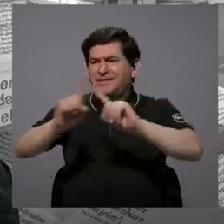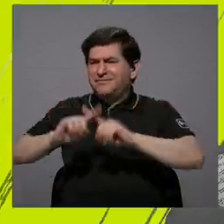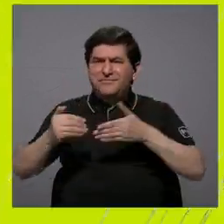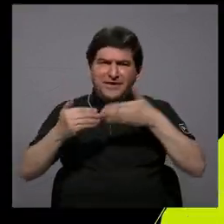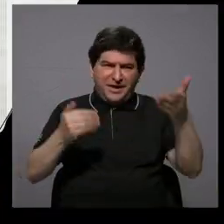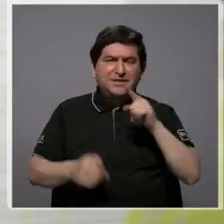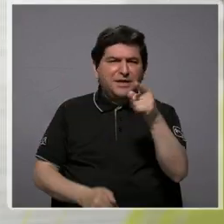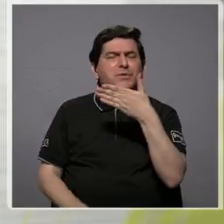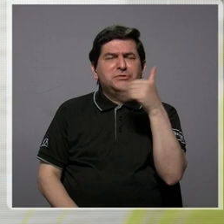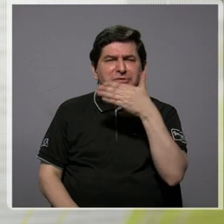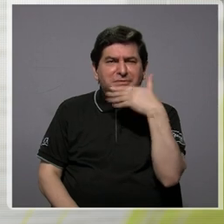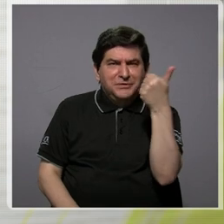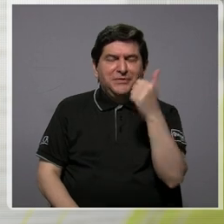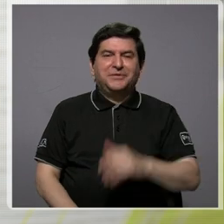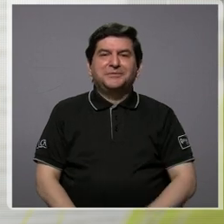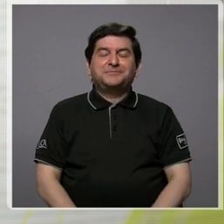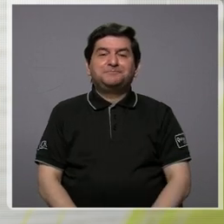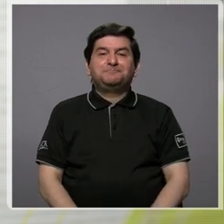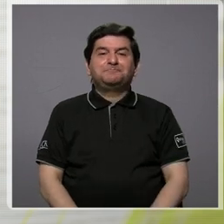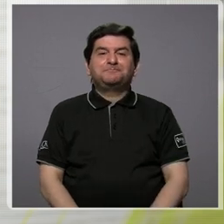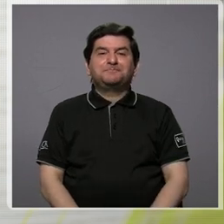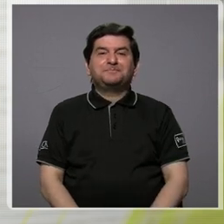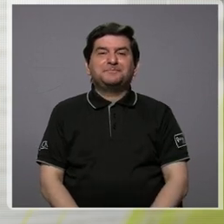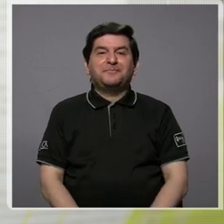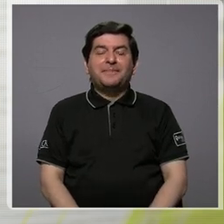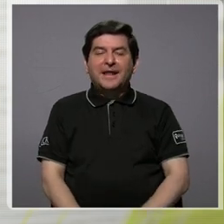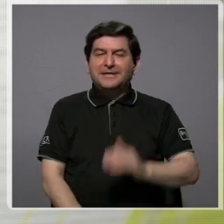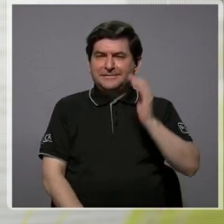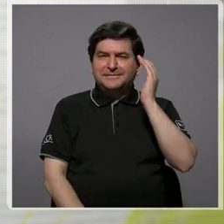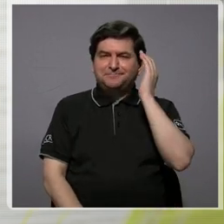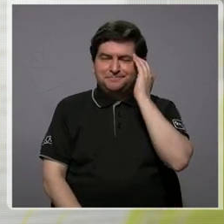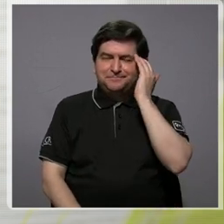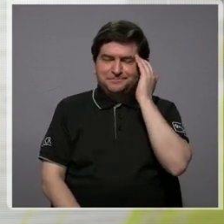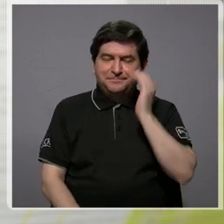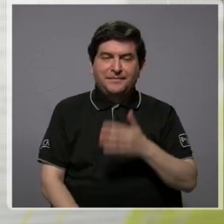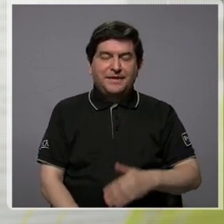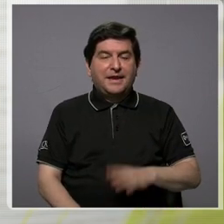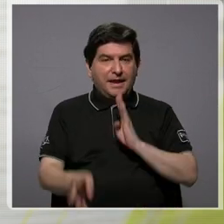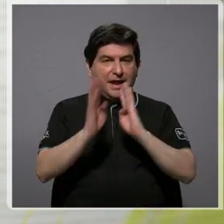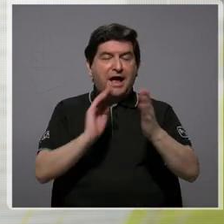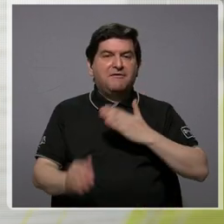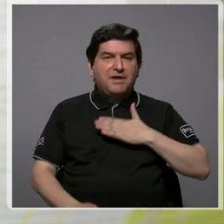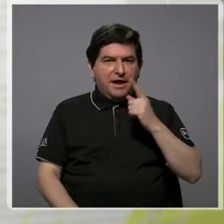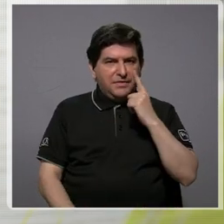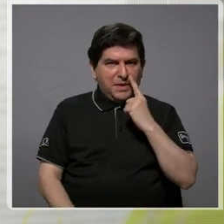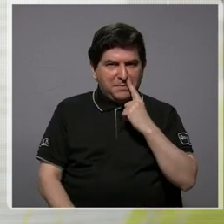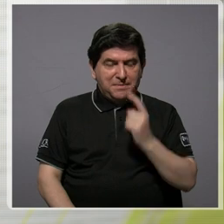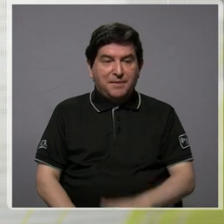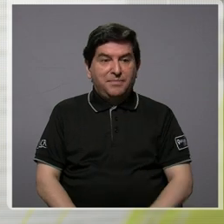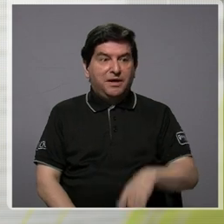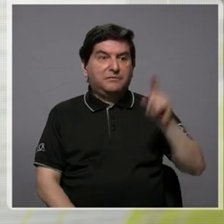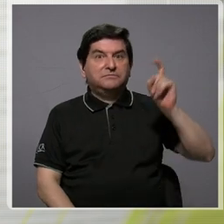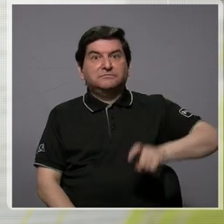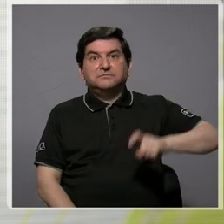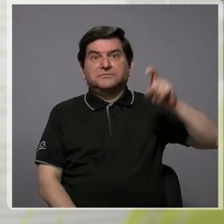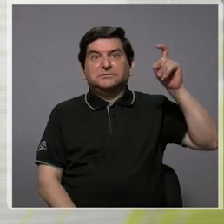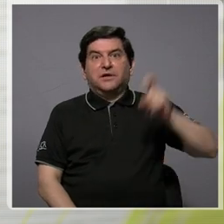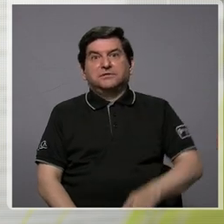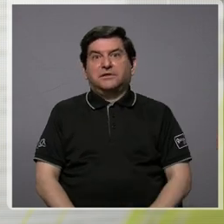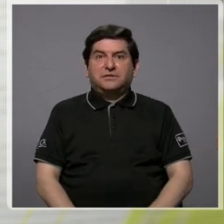mejor que sea usted. Bueno, sí. Sabe que para hablar de mi papá creo que tendríamos que